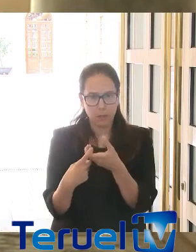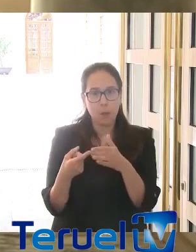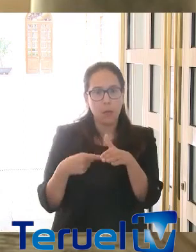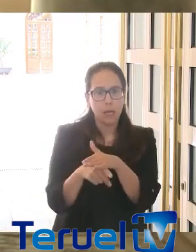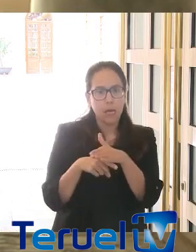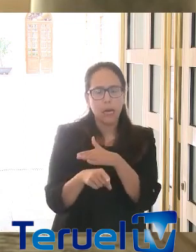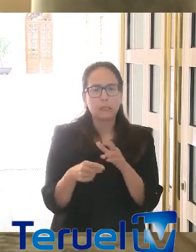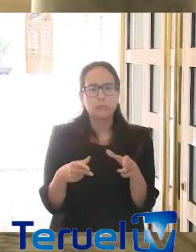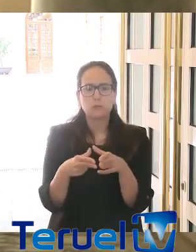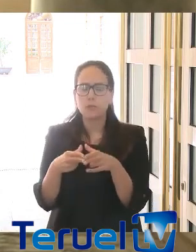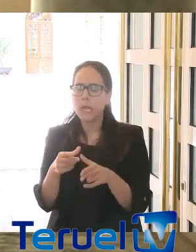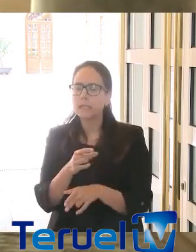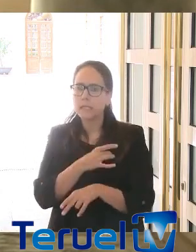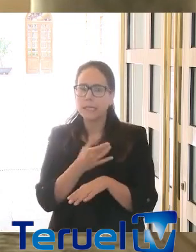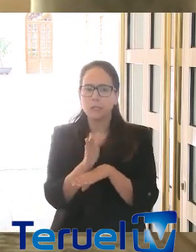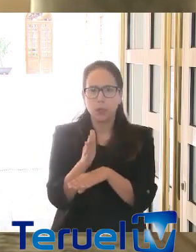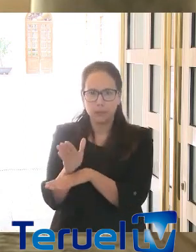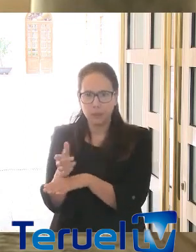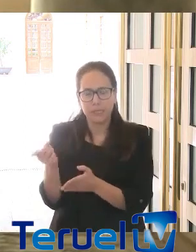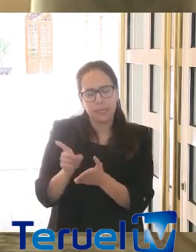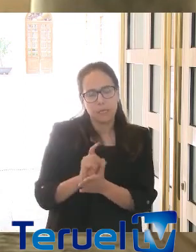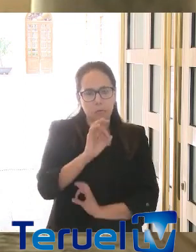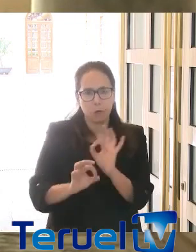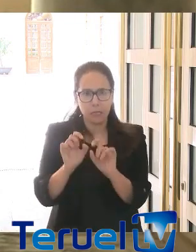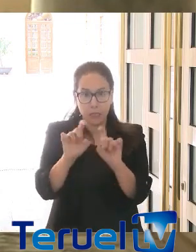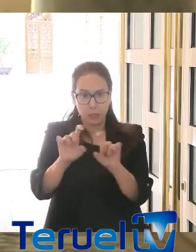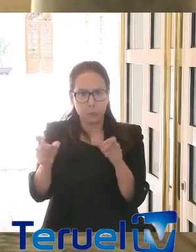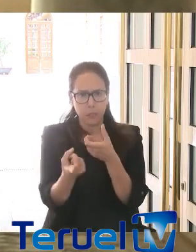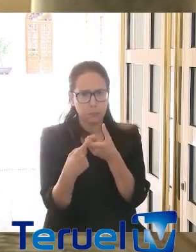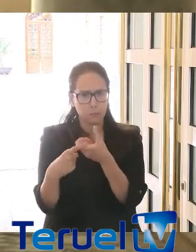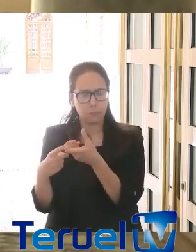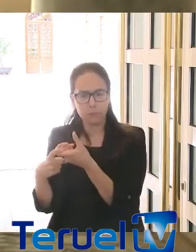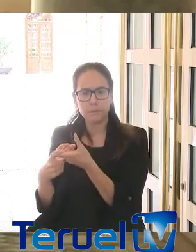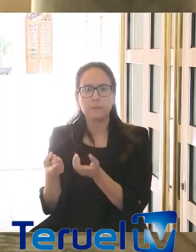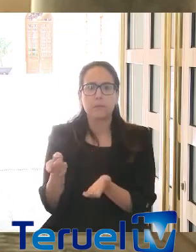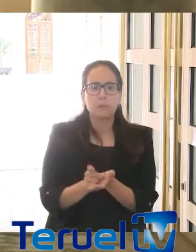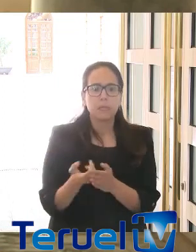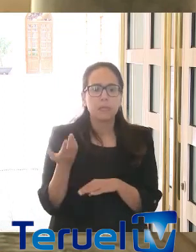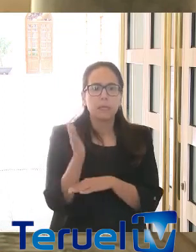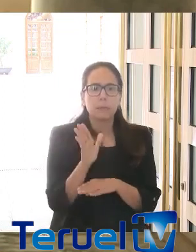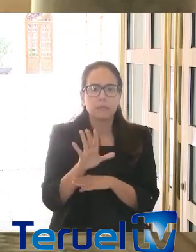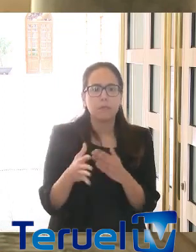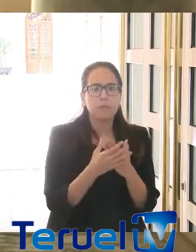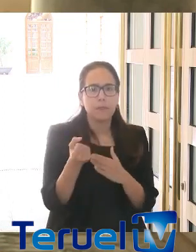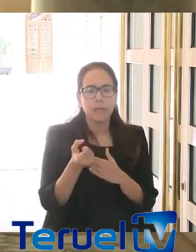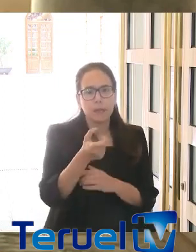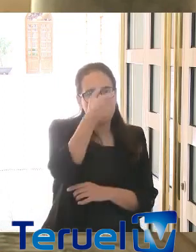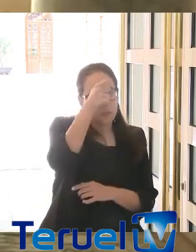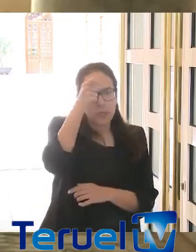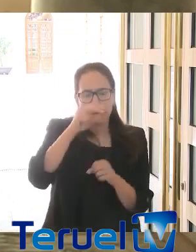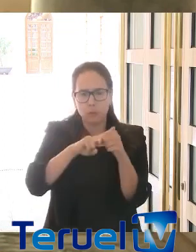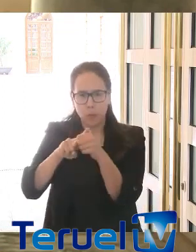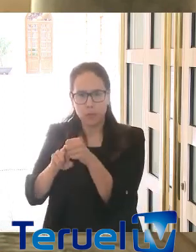sociales representantes de los sindicatos y de las organizaciones empresariales y el representante de la Federación de Municipios y Provincias.